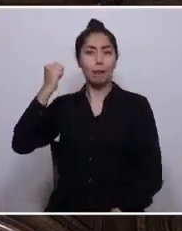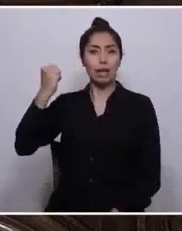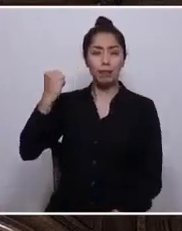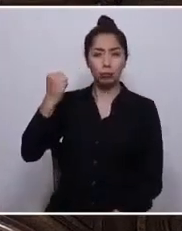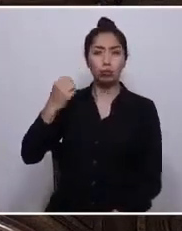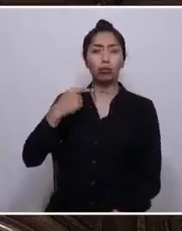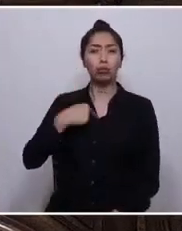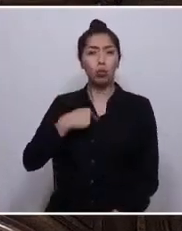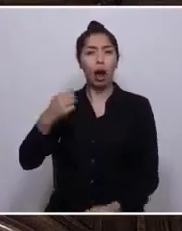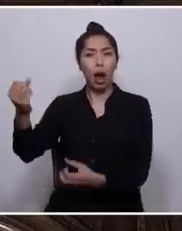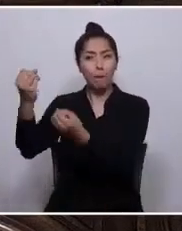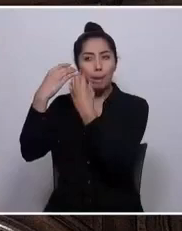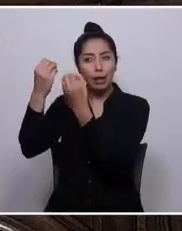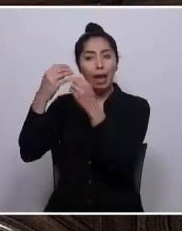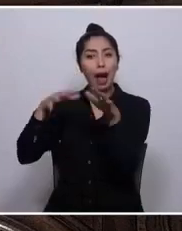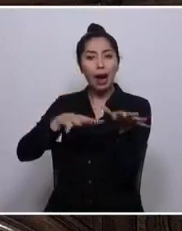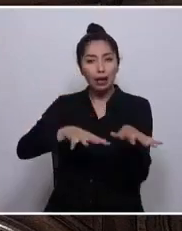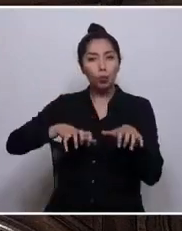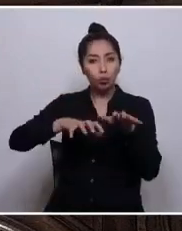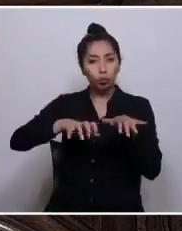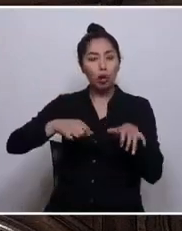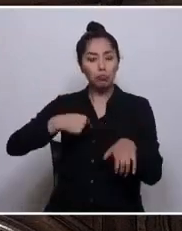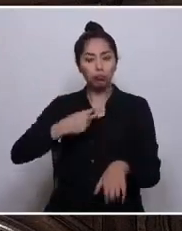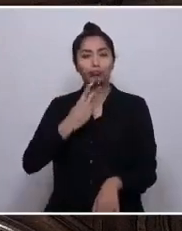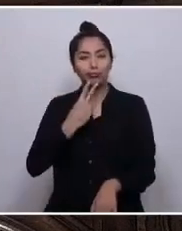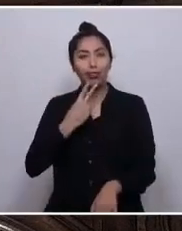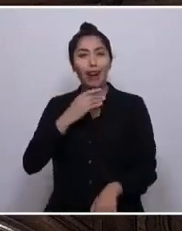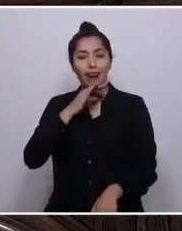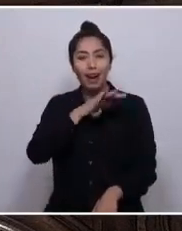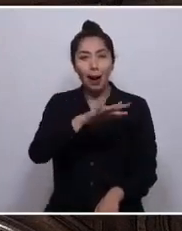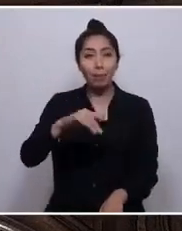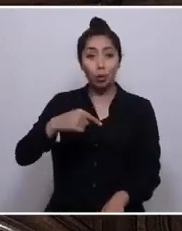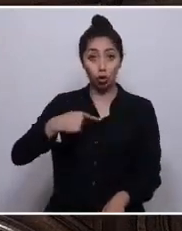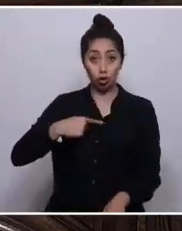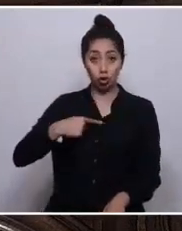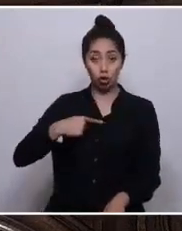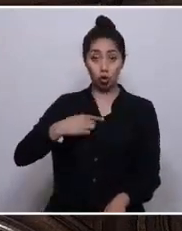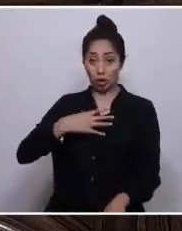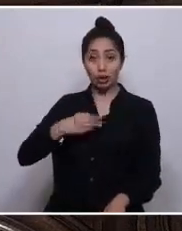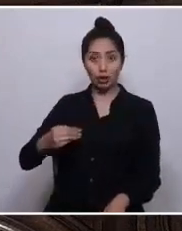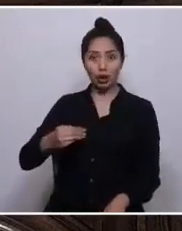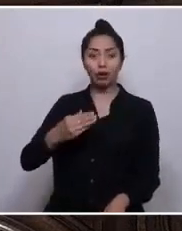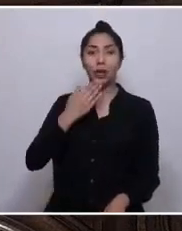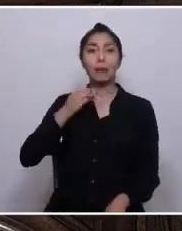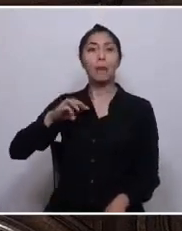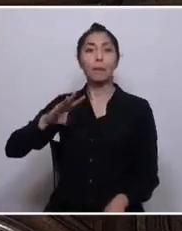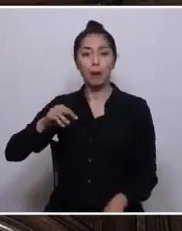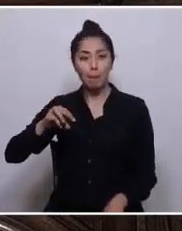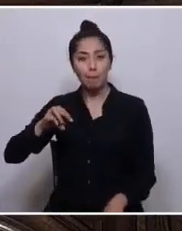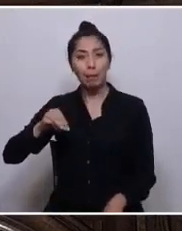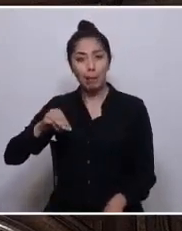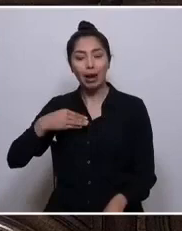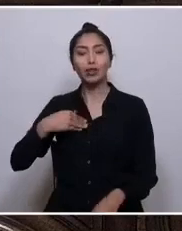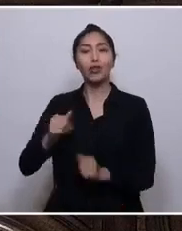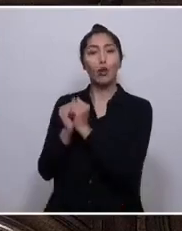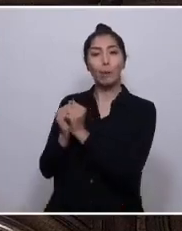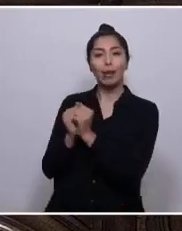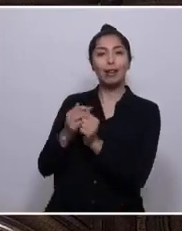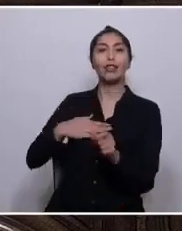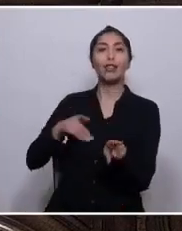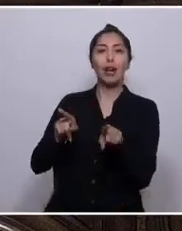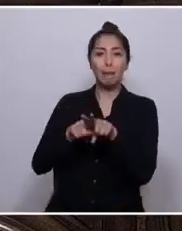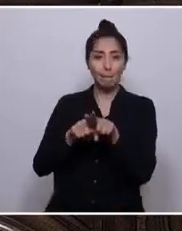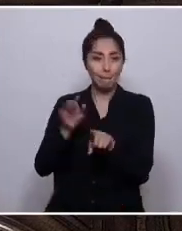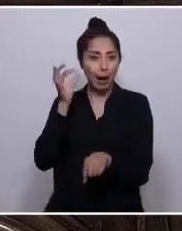agricultora, cada vez más campesina. Soy hija, soy madre, soy compañera y soy hermana. Soy